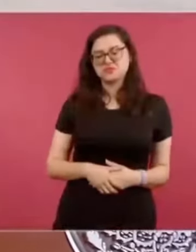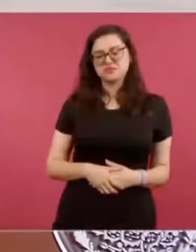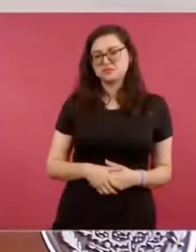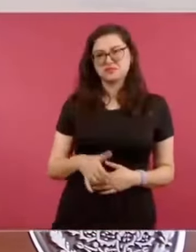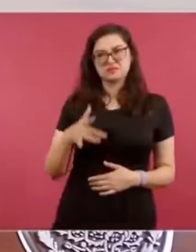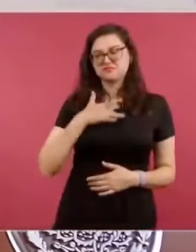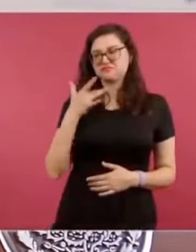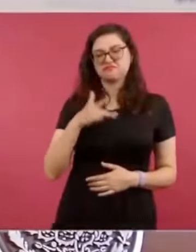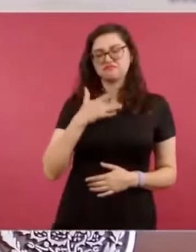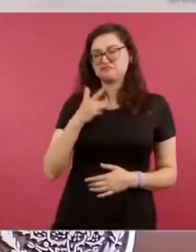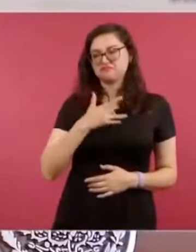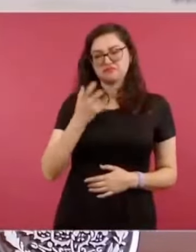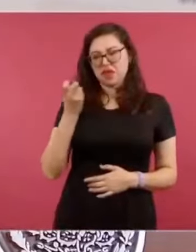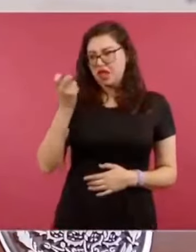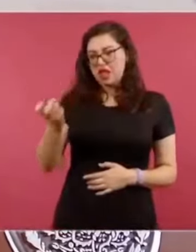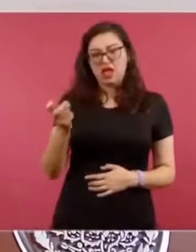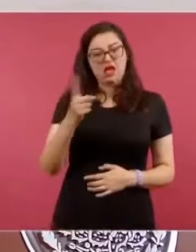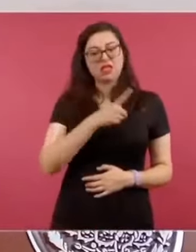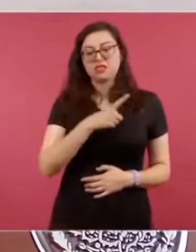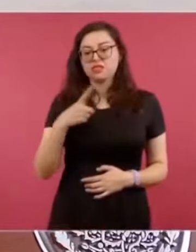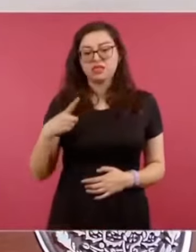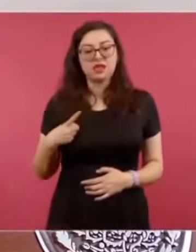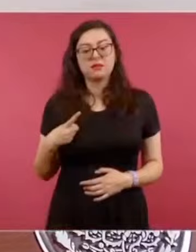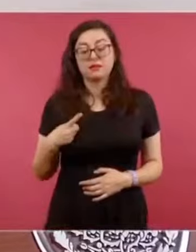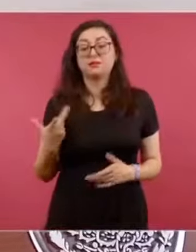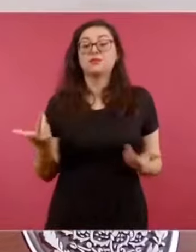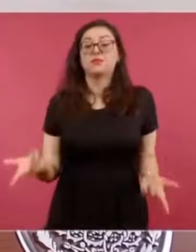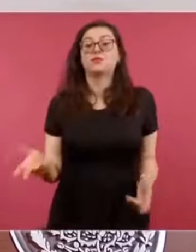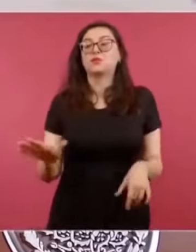a todas luces